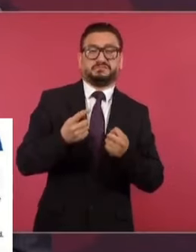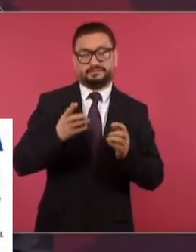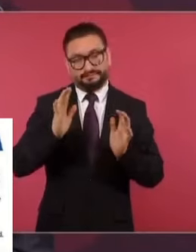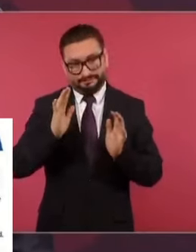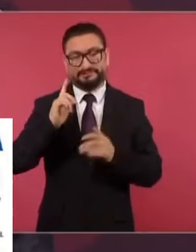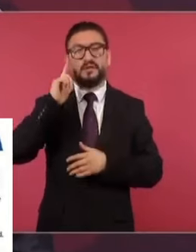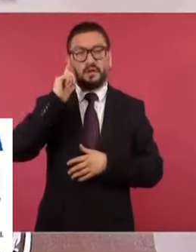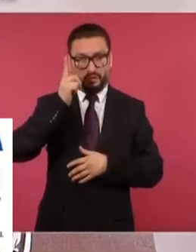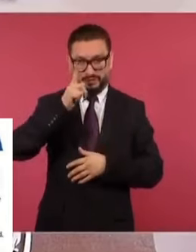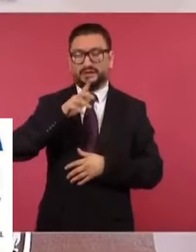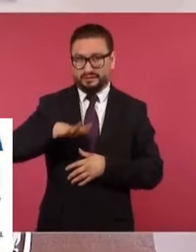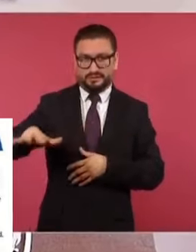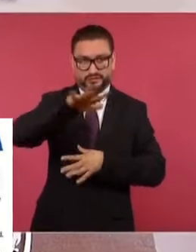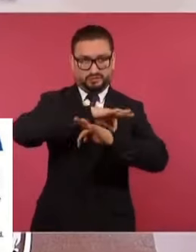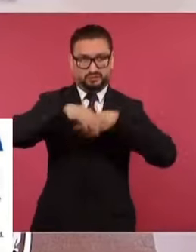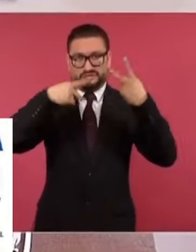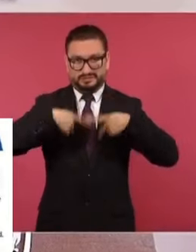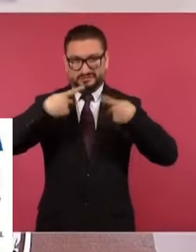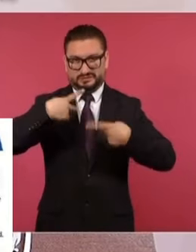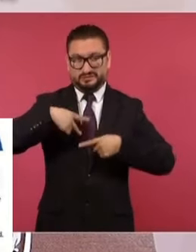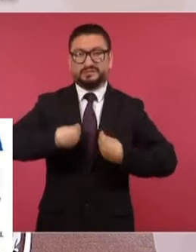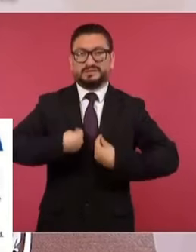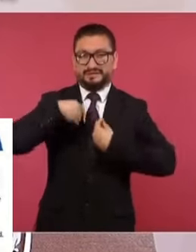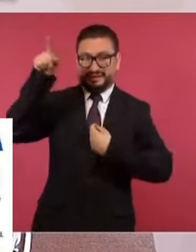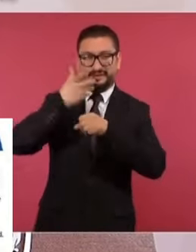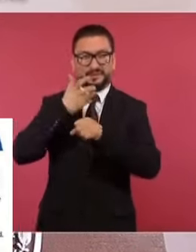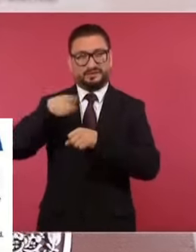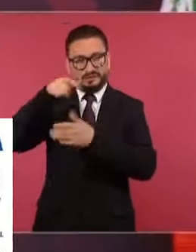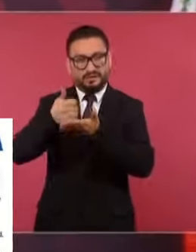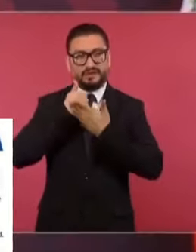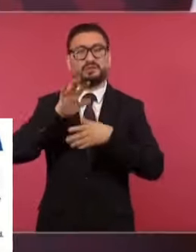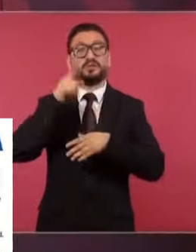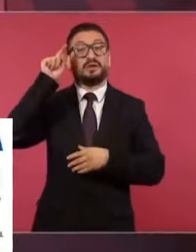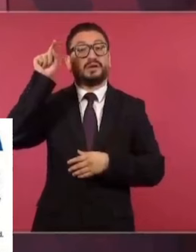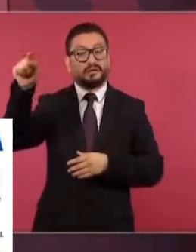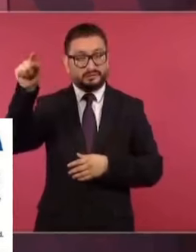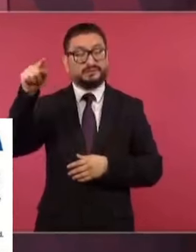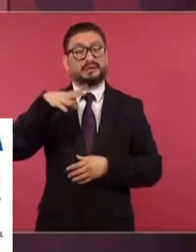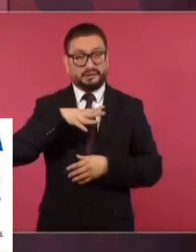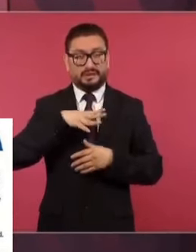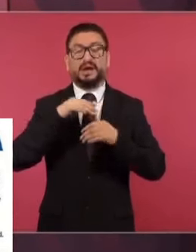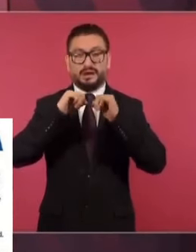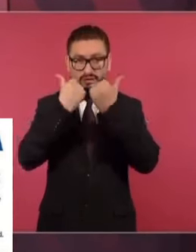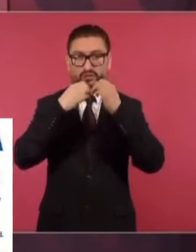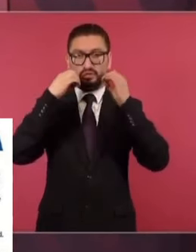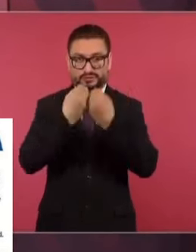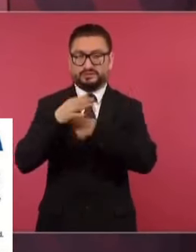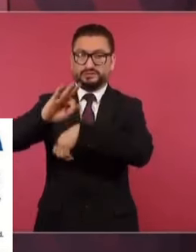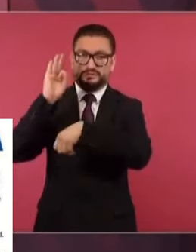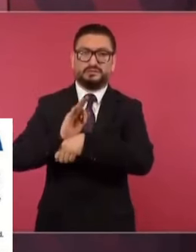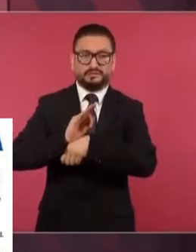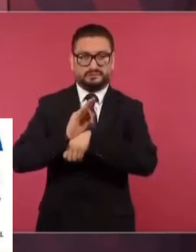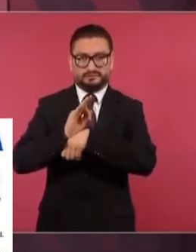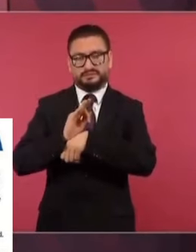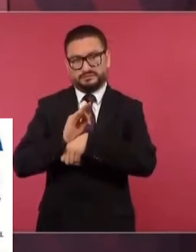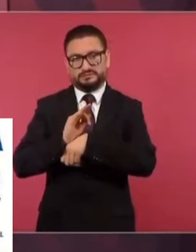Pero ojalá y los ciudadanos de Estados Unidos nos ayuden, porque allá hay organizaciones que defienden